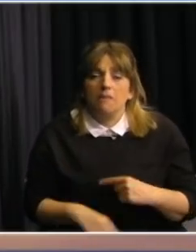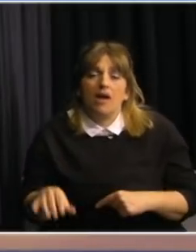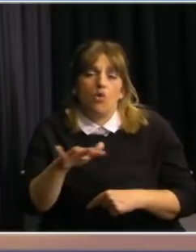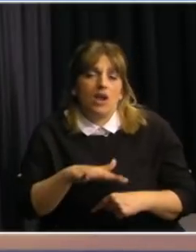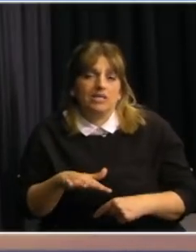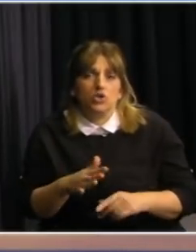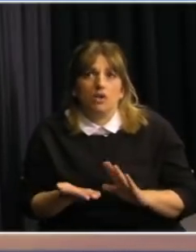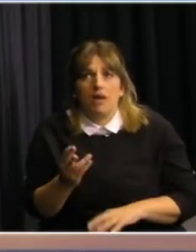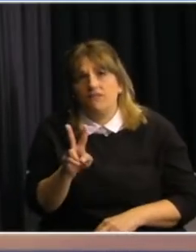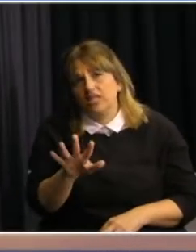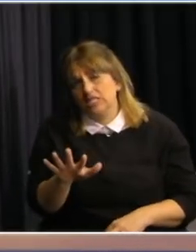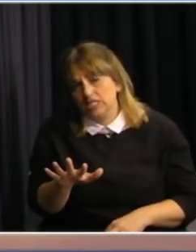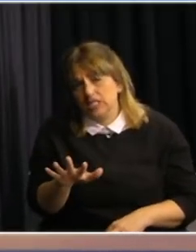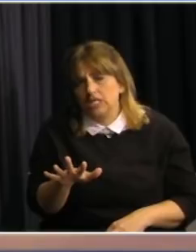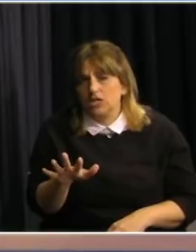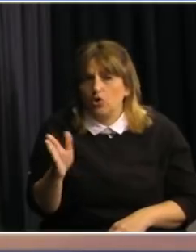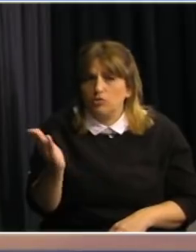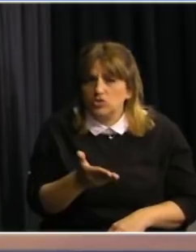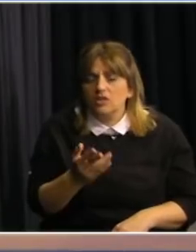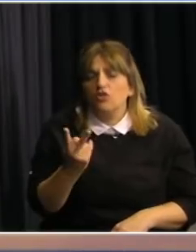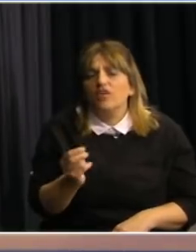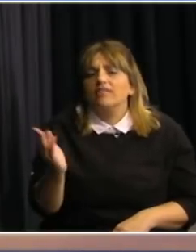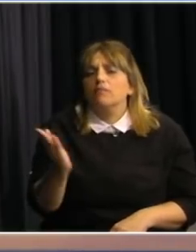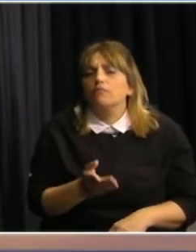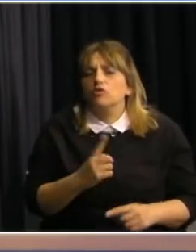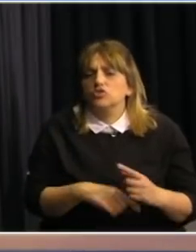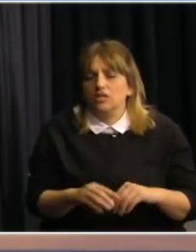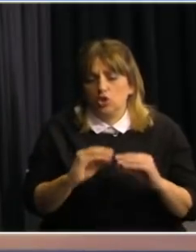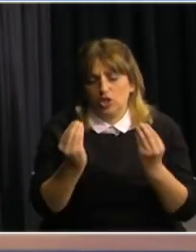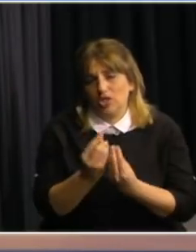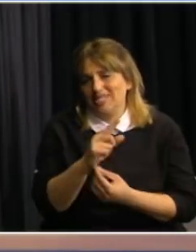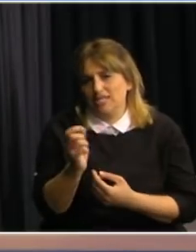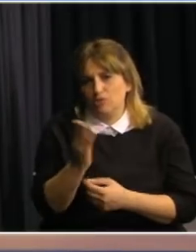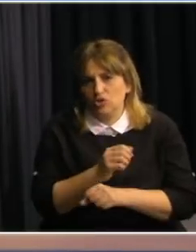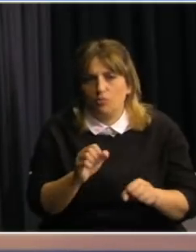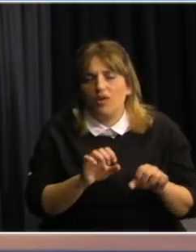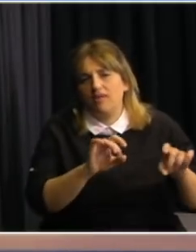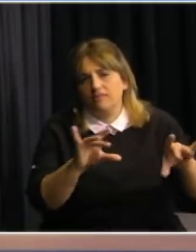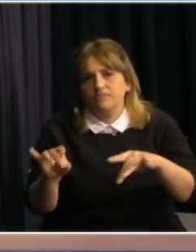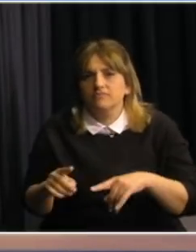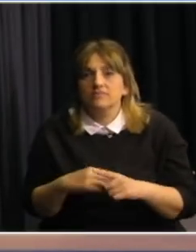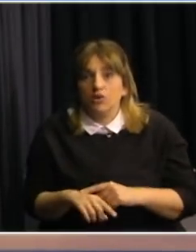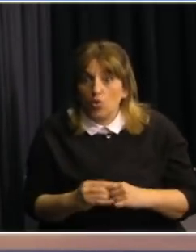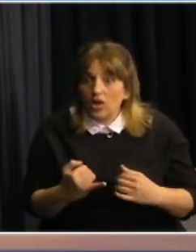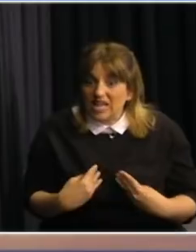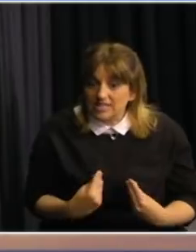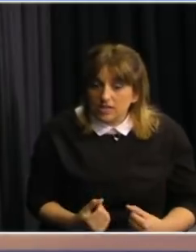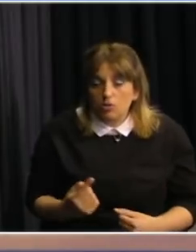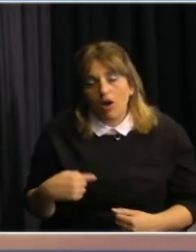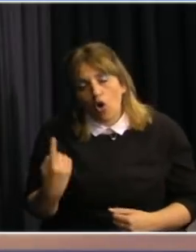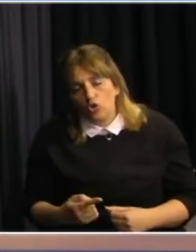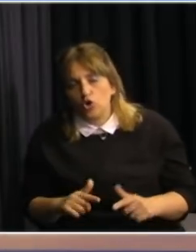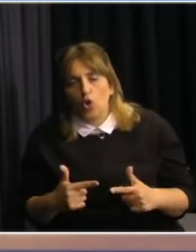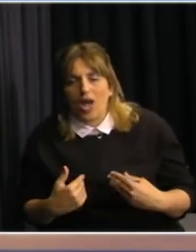de un 25 20 25% del 100% que podría infectar un sintomático el asintomático tiene una capacidad de